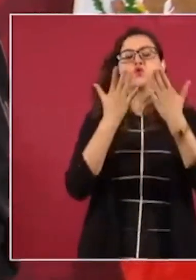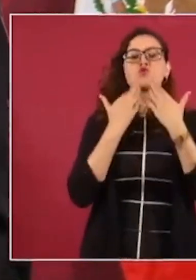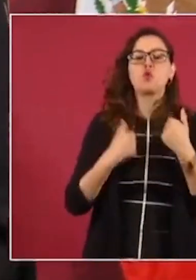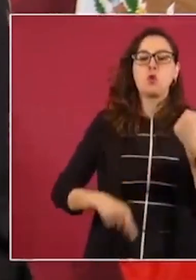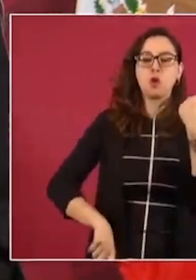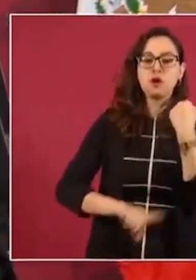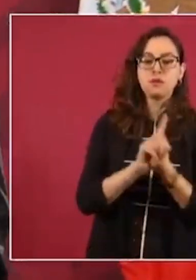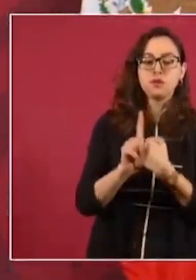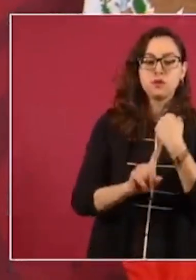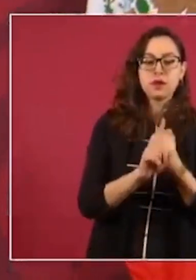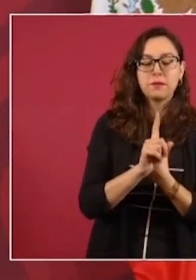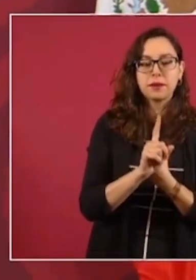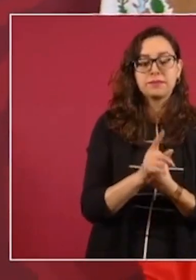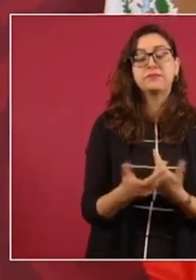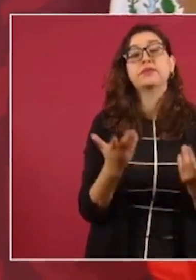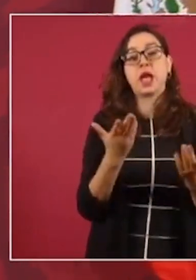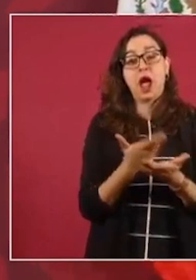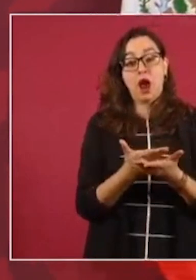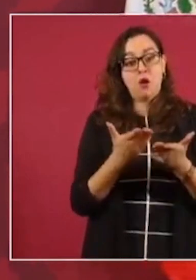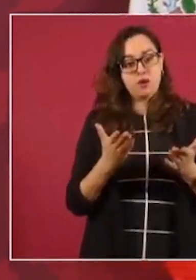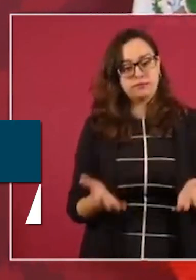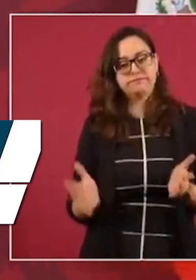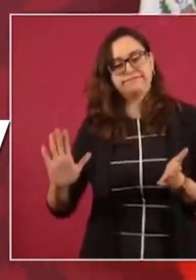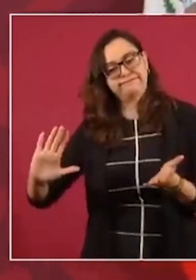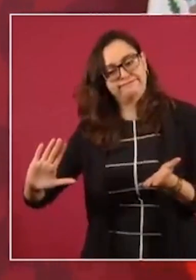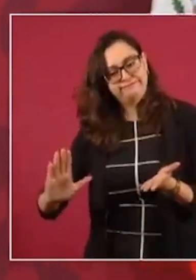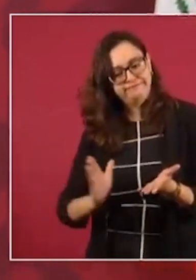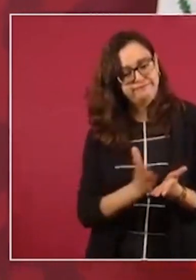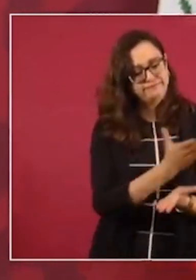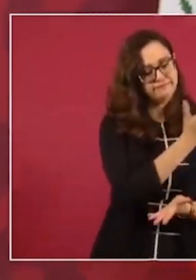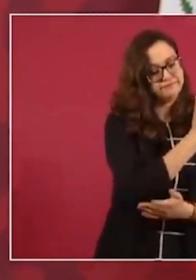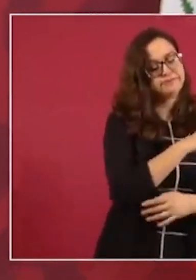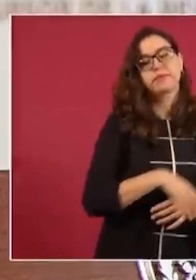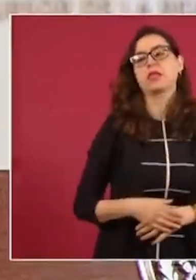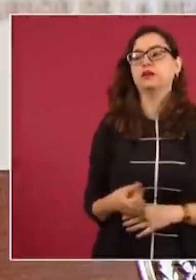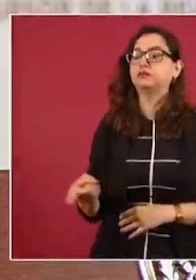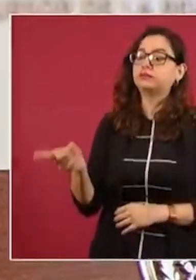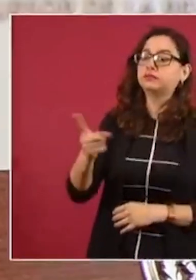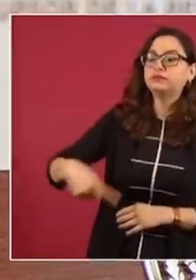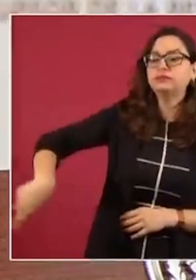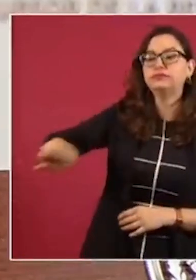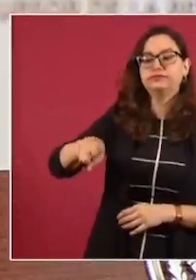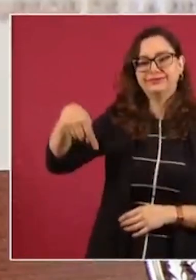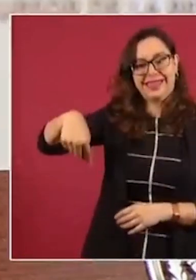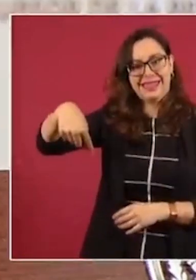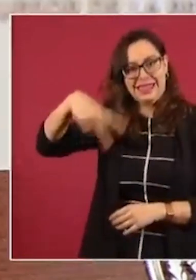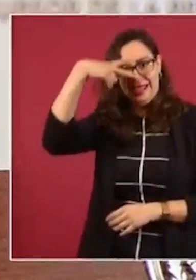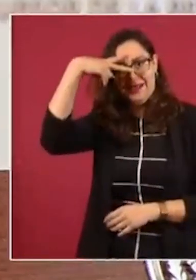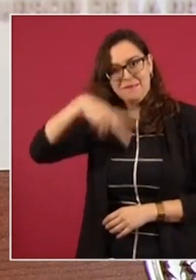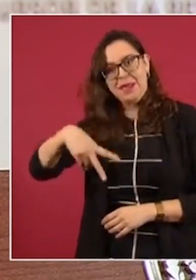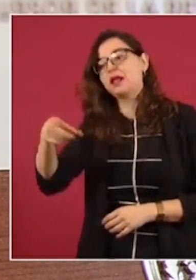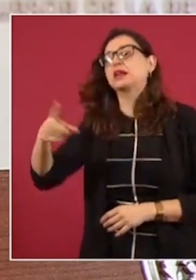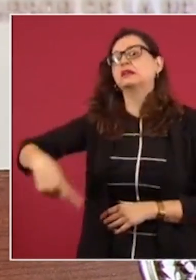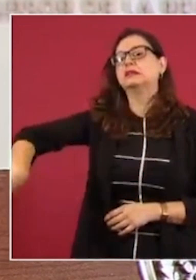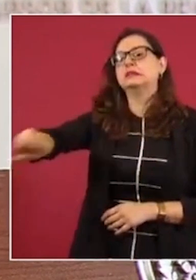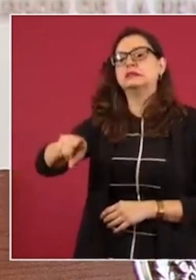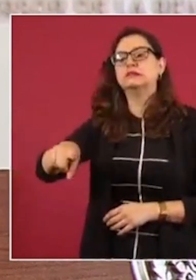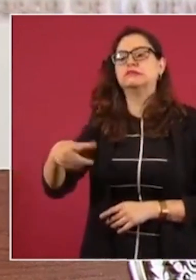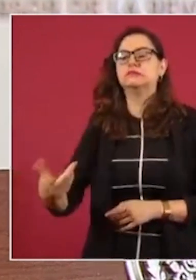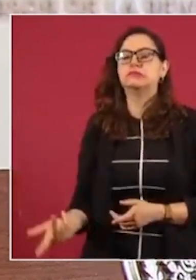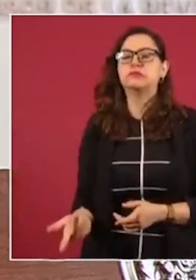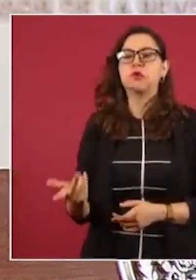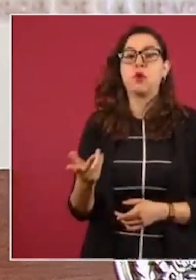Nuestros adversarios se frotan las manos, pero ya llevan cuatro años y se les van a